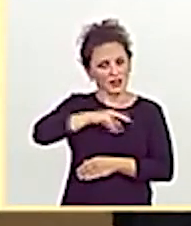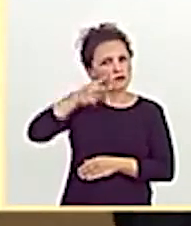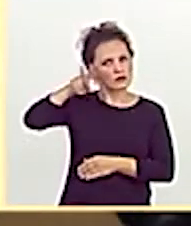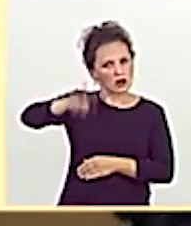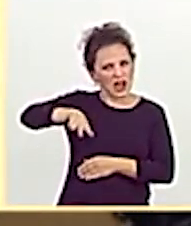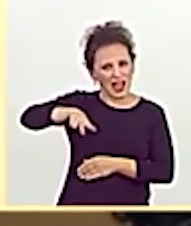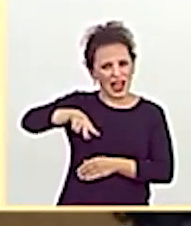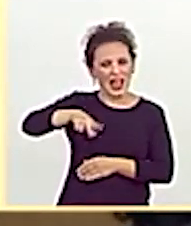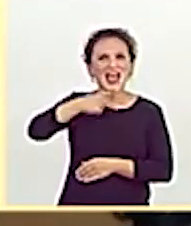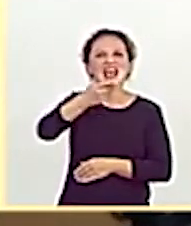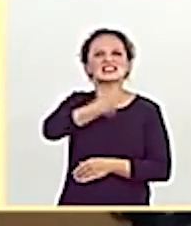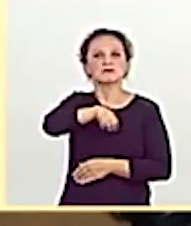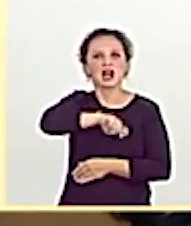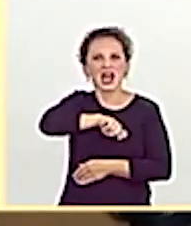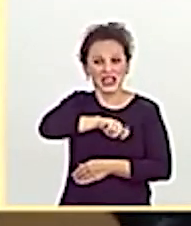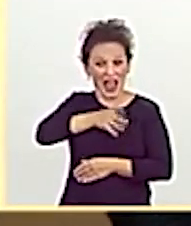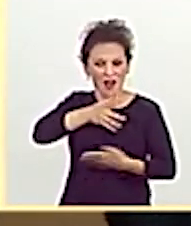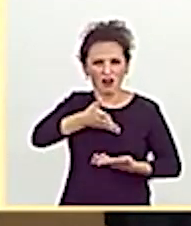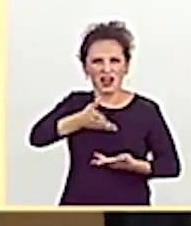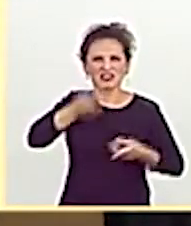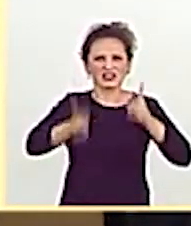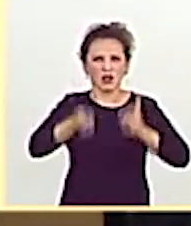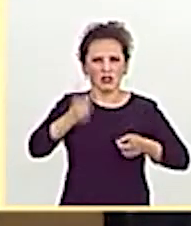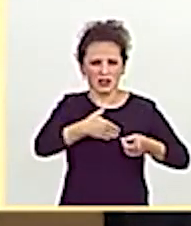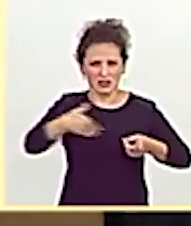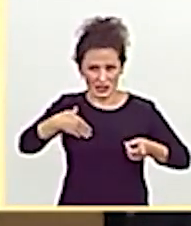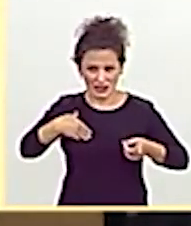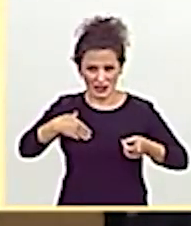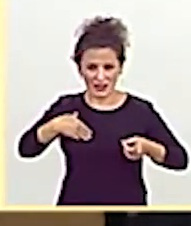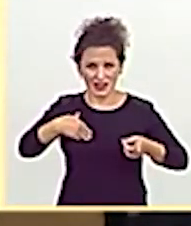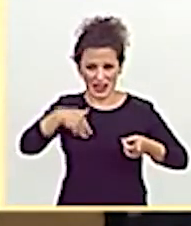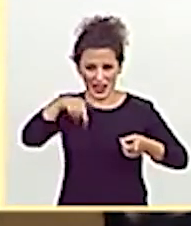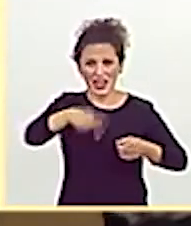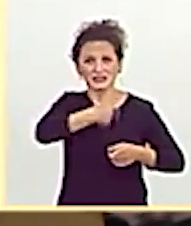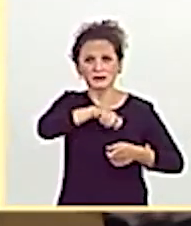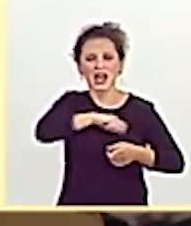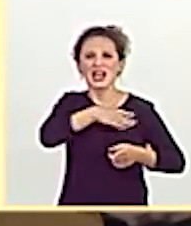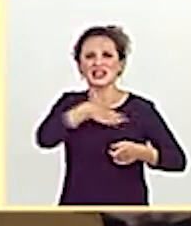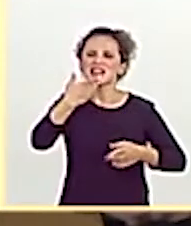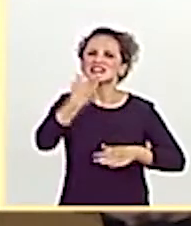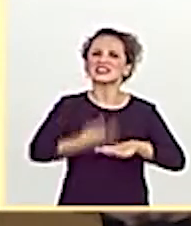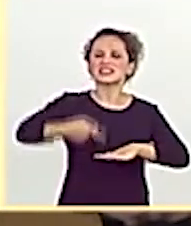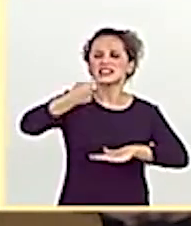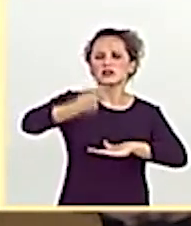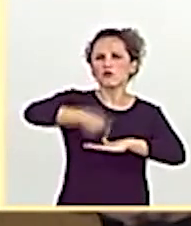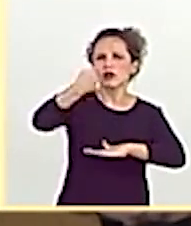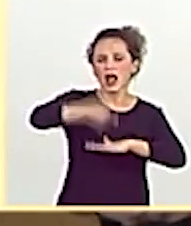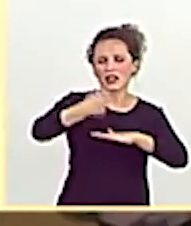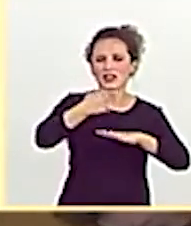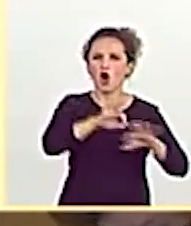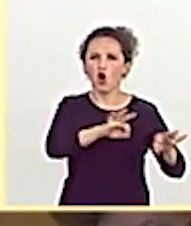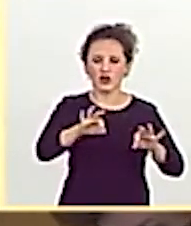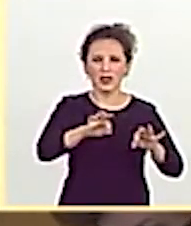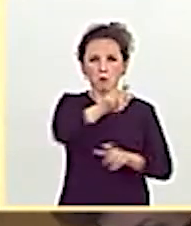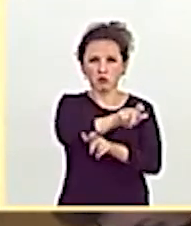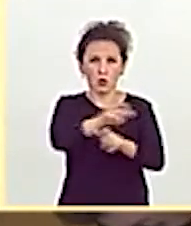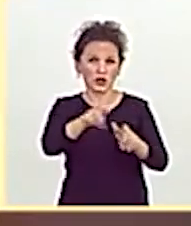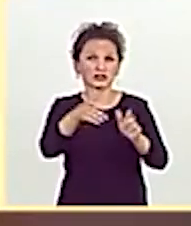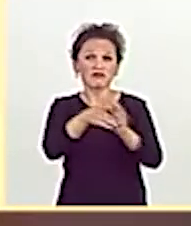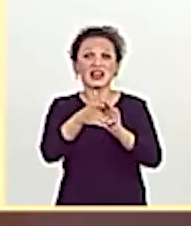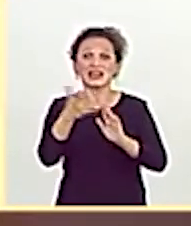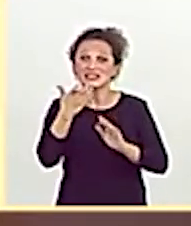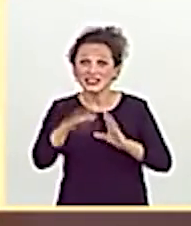España fuera una dictadura. Que en España hubiera tribunales como el Tribunal de Orden Público, que llevaba a la cárcel a los